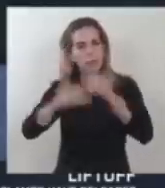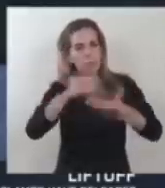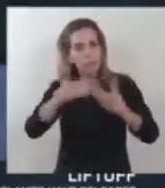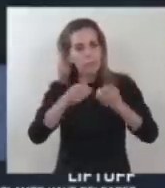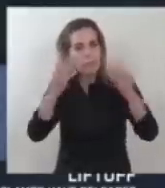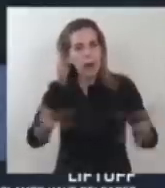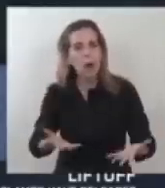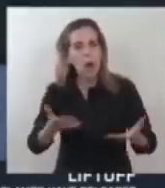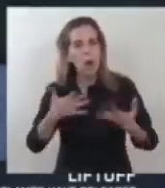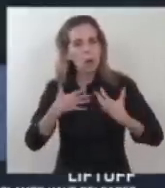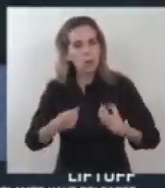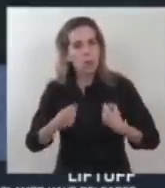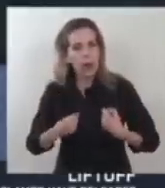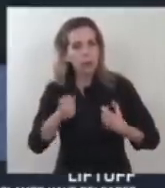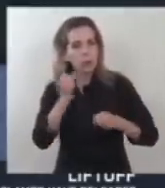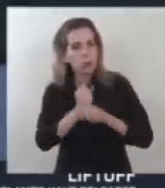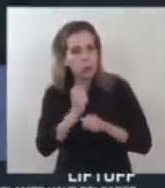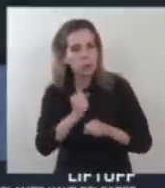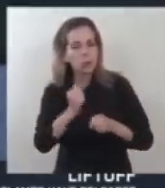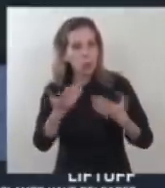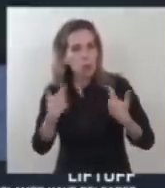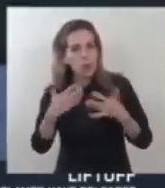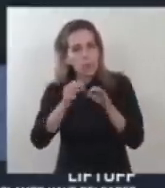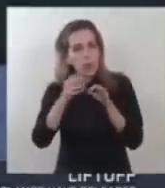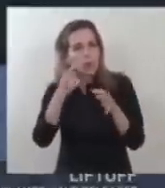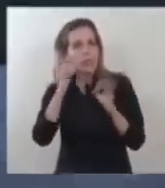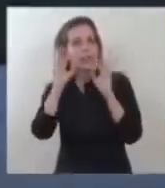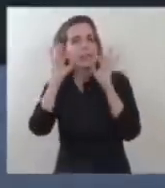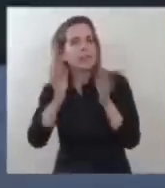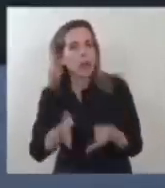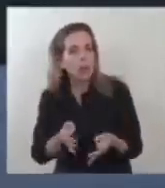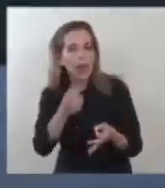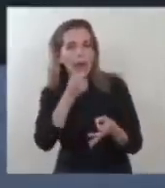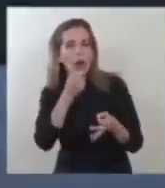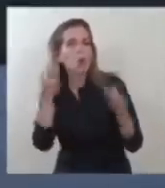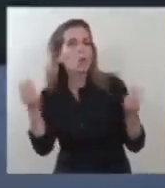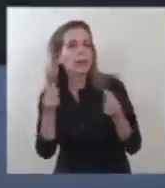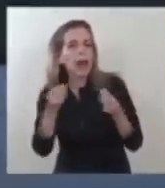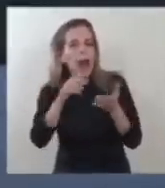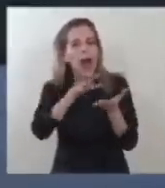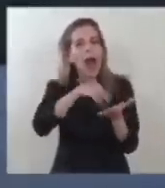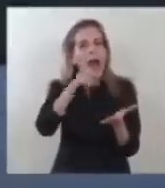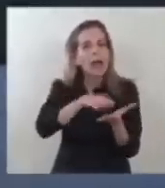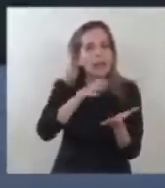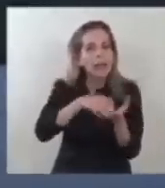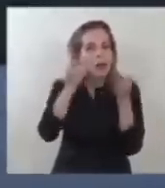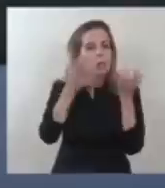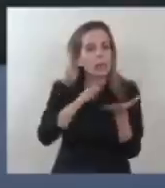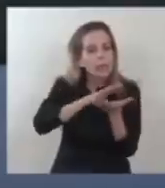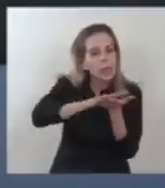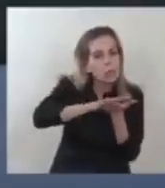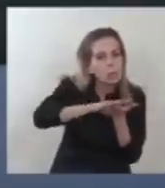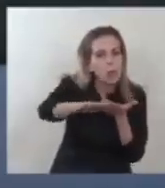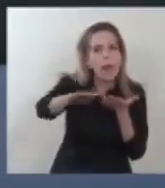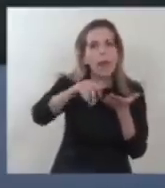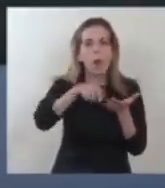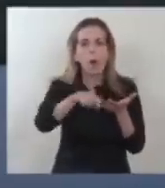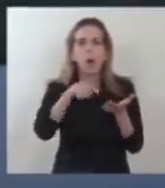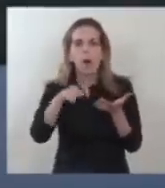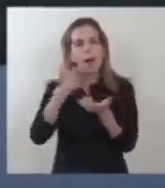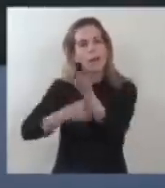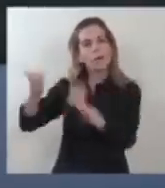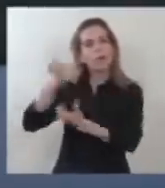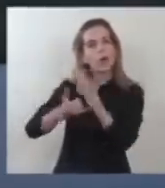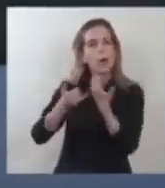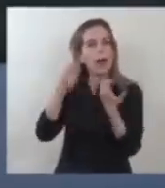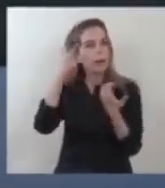Es un satélite que nos permite medir la salinidad de la tierra, nos permite prevenir